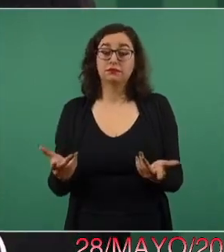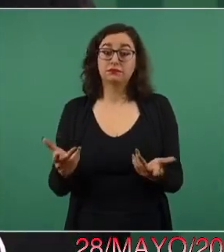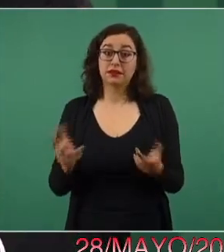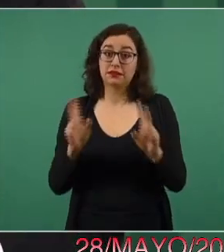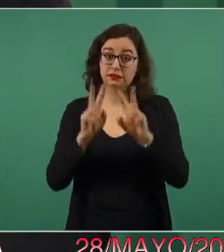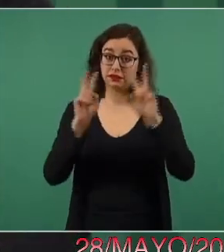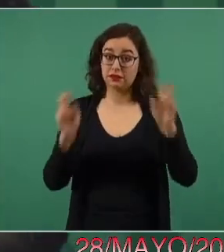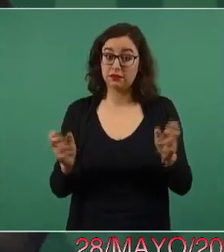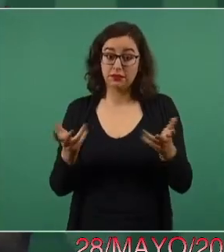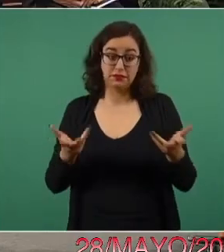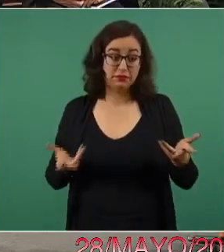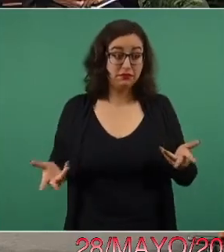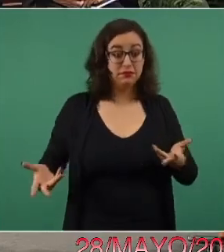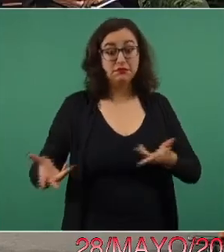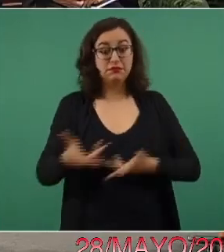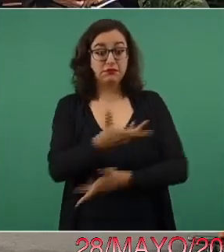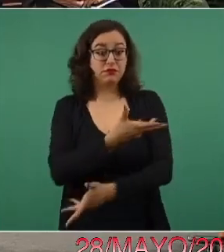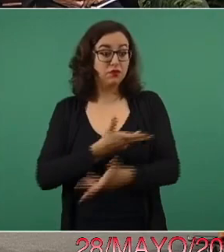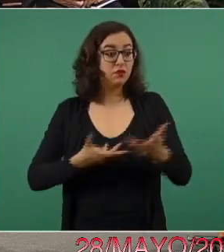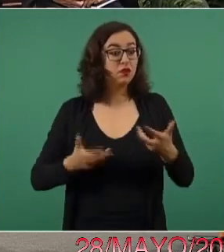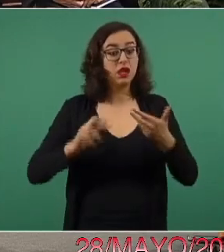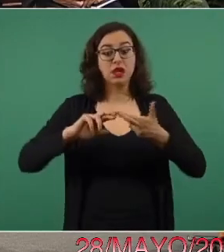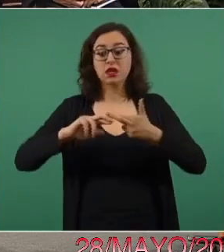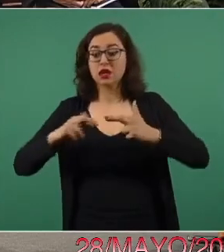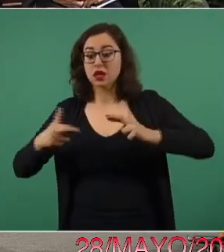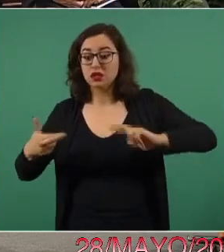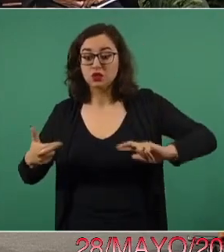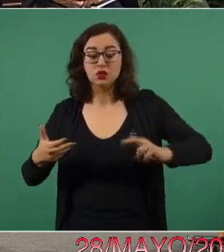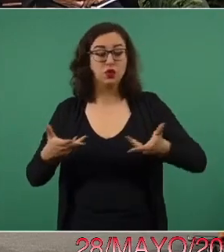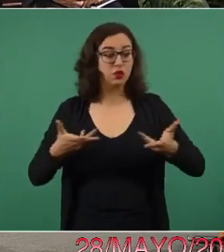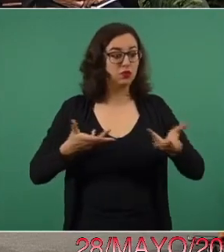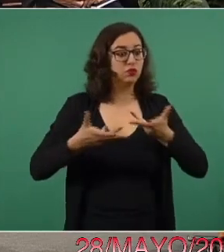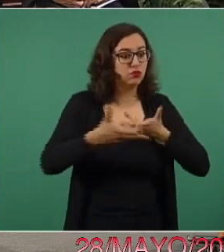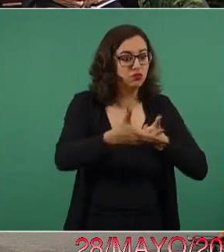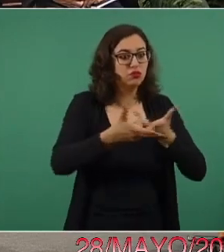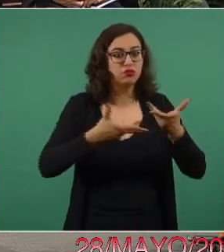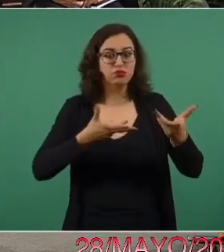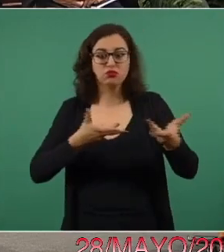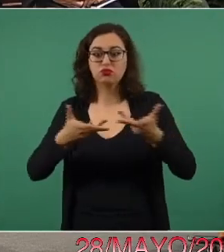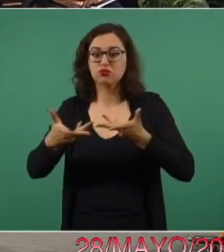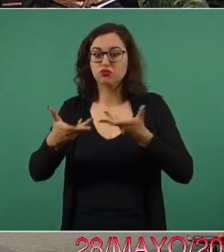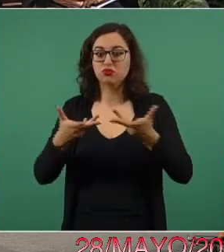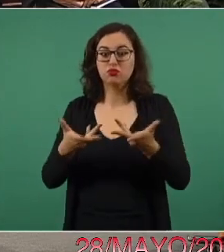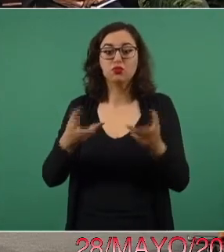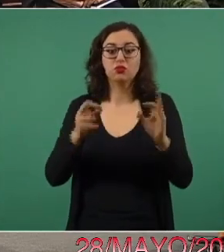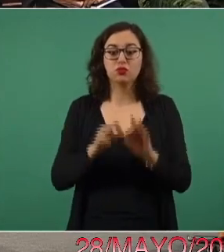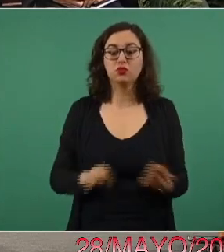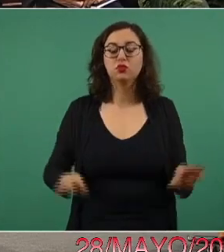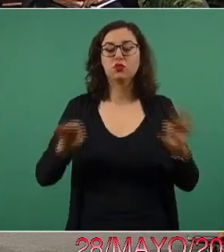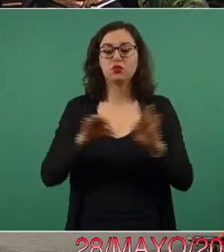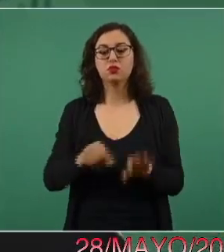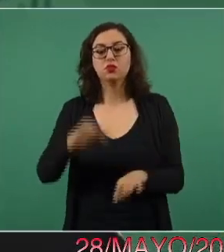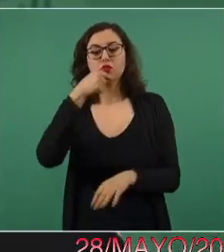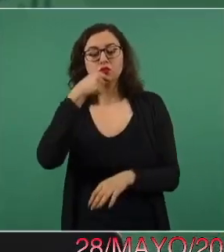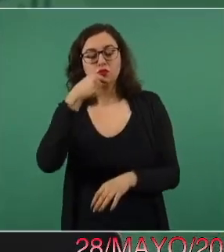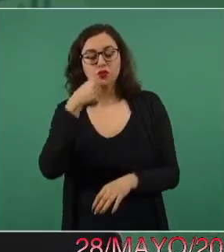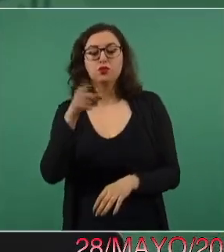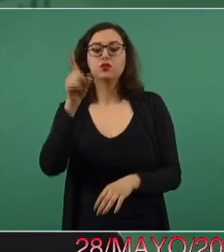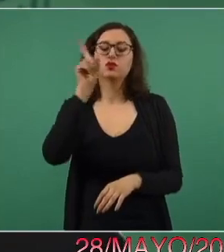afectos, el que los estudiantes, niñas, niños,